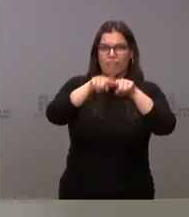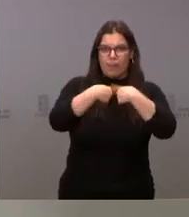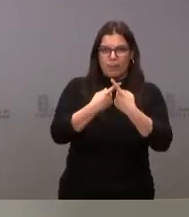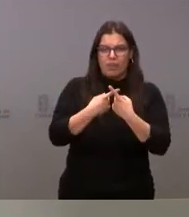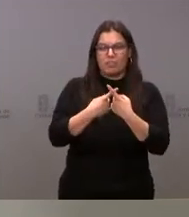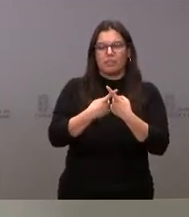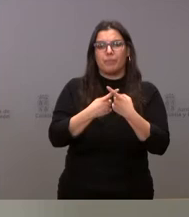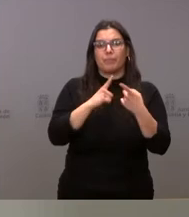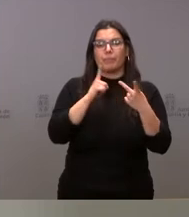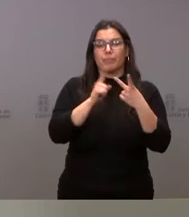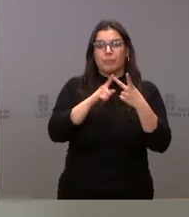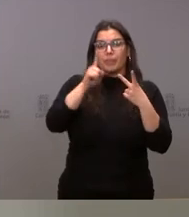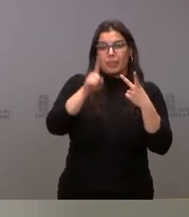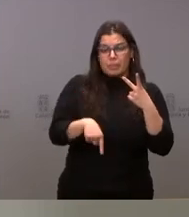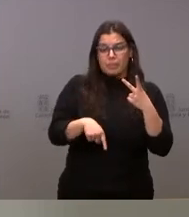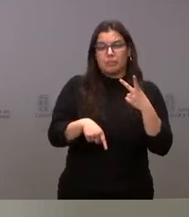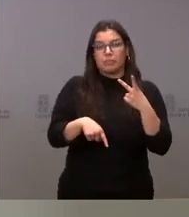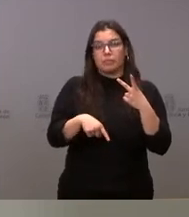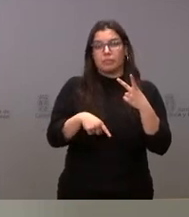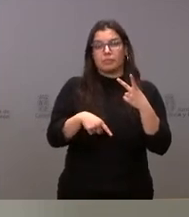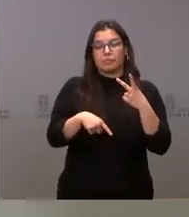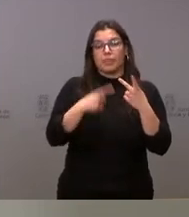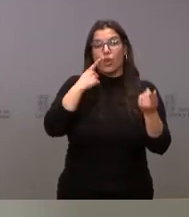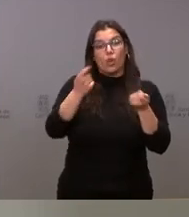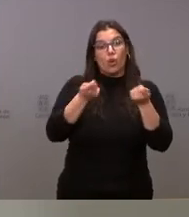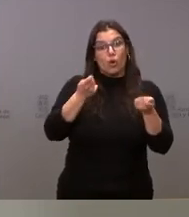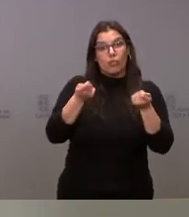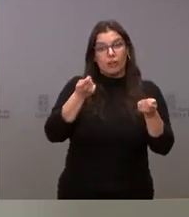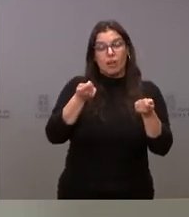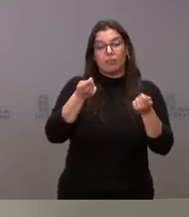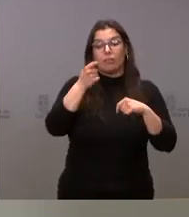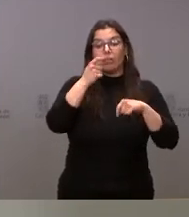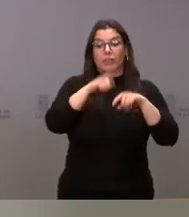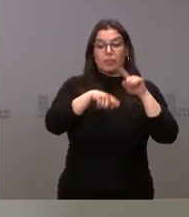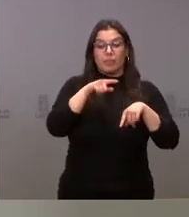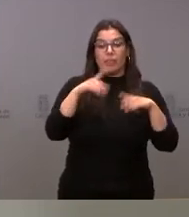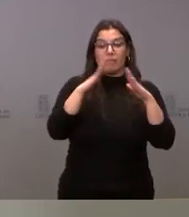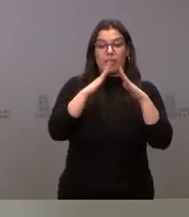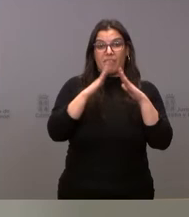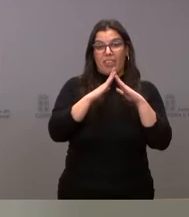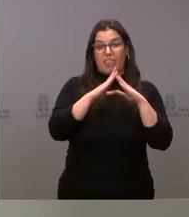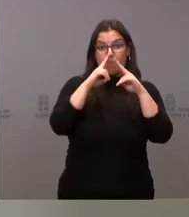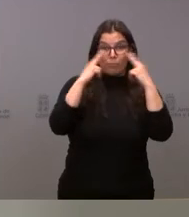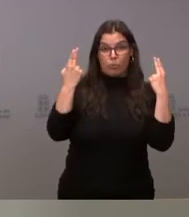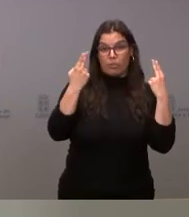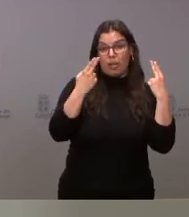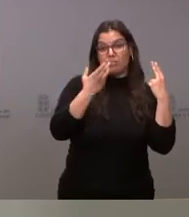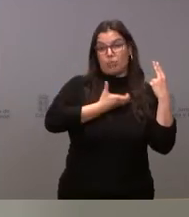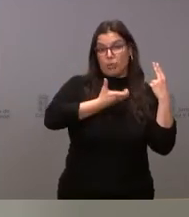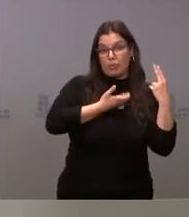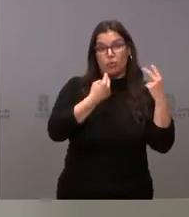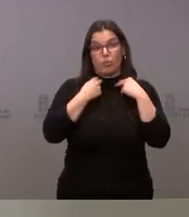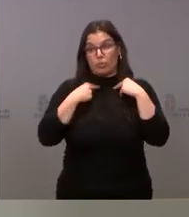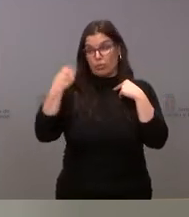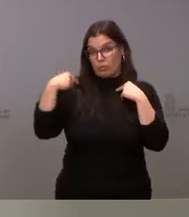refugiados. Y, asimismo, se accederá y se coordinará a la disponibilidad de viviendas públicas de los entes locales con los cuales nos hemos